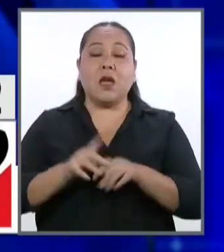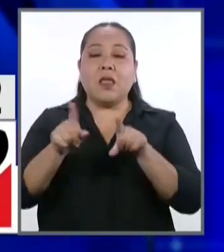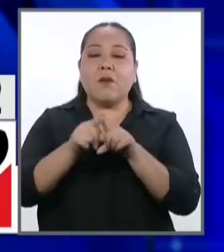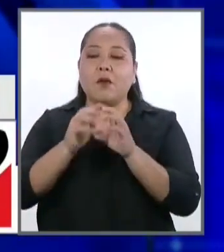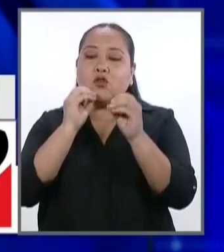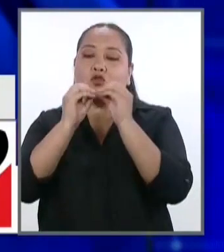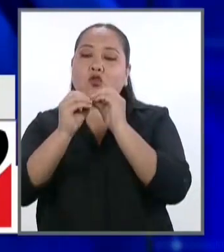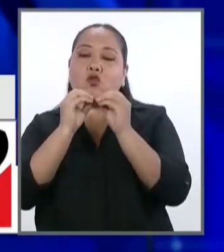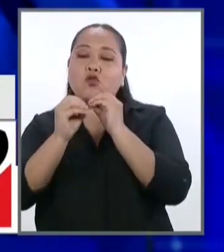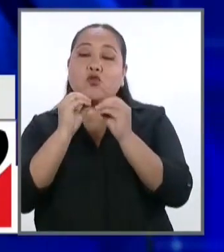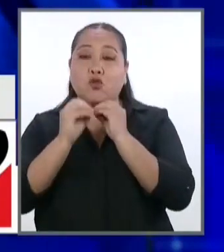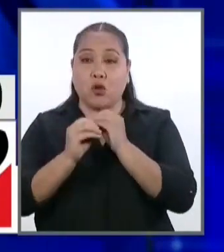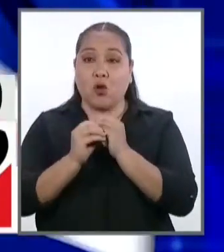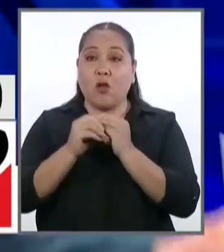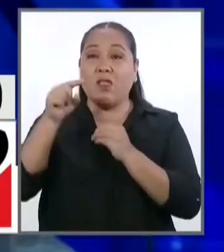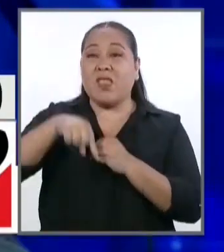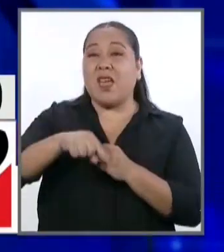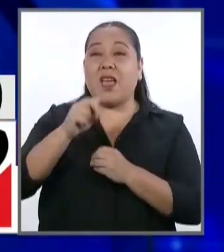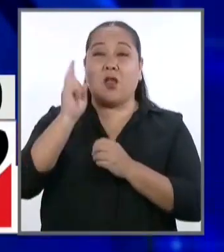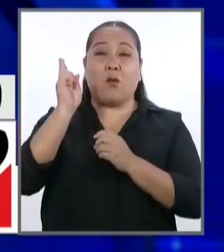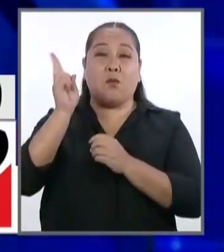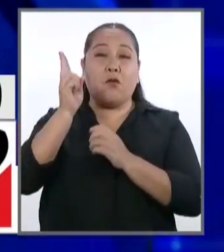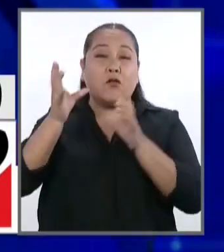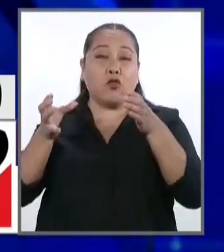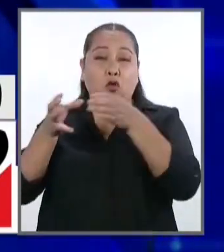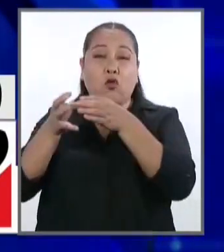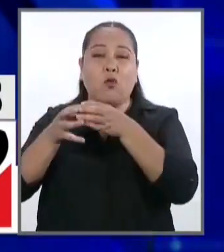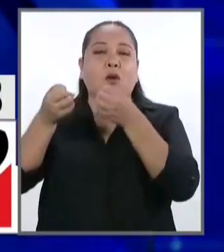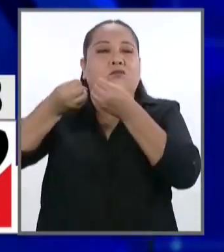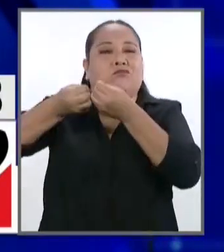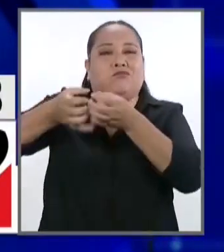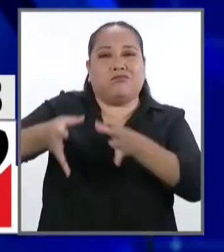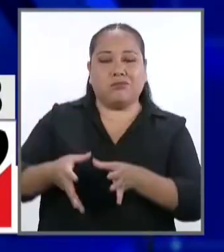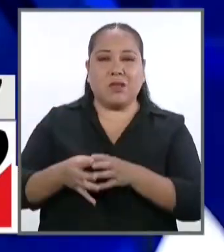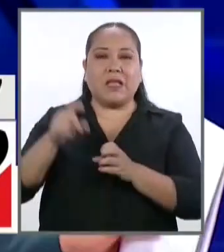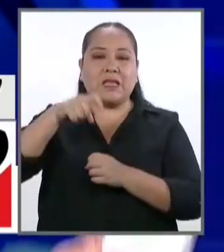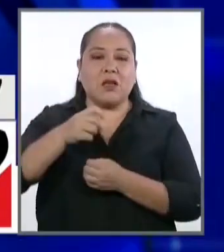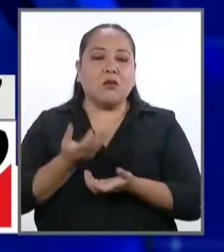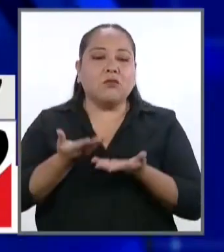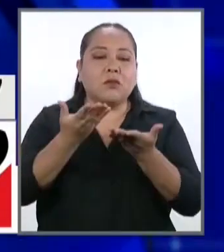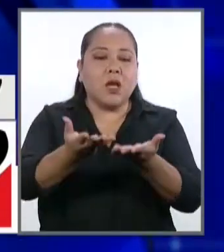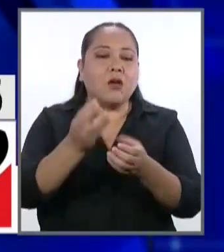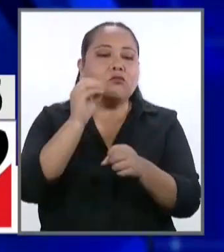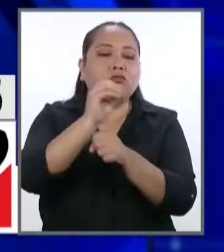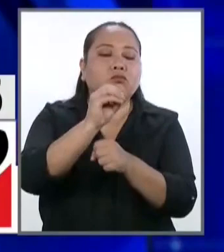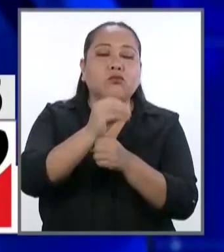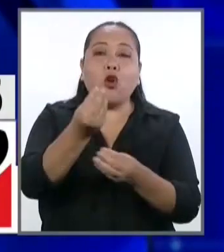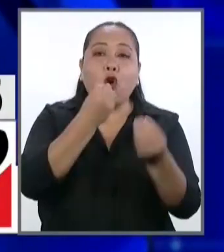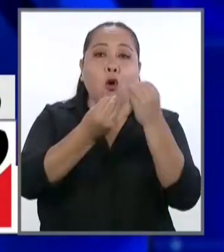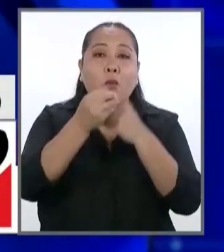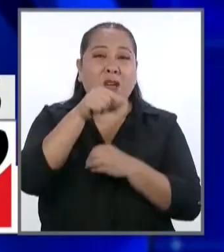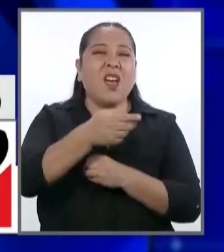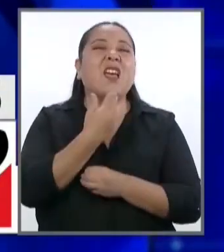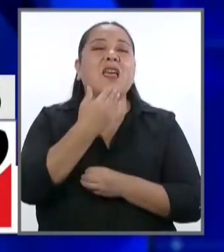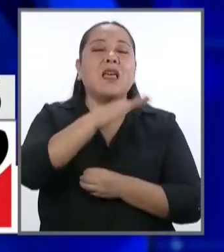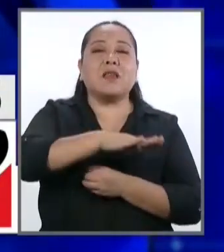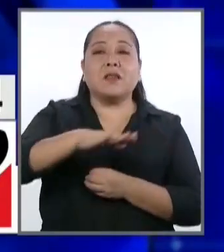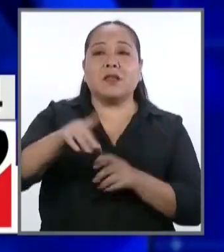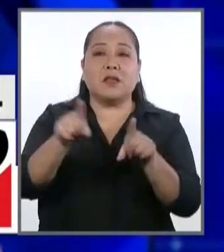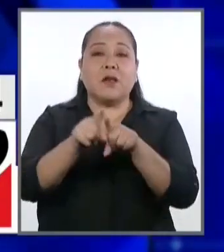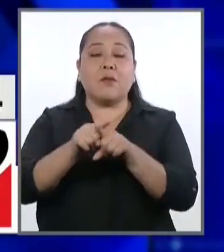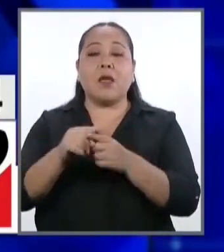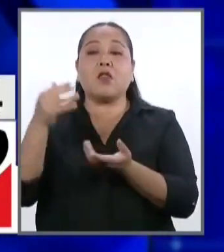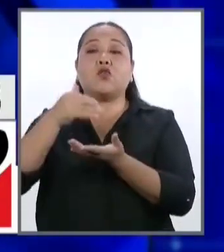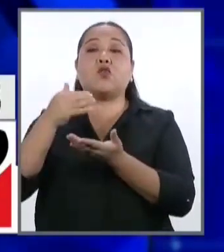y reivindicaciones del Magisterio, que están absolutamente abandonados. Y tenemos que alimentar, no solamente a los niños, sino a los estudiantes de educación